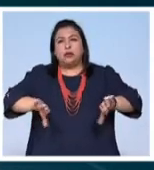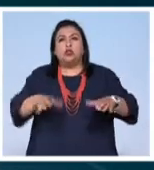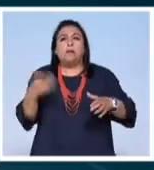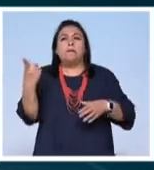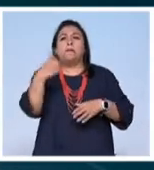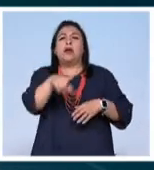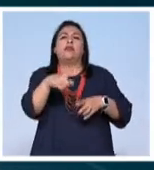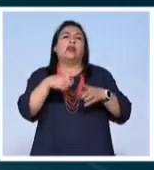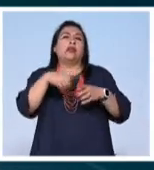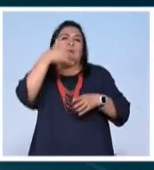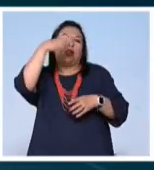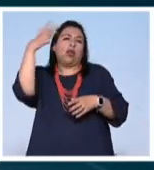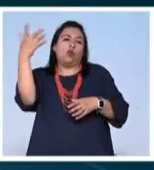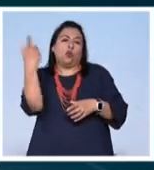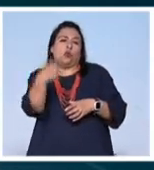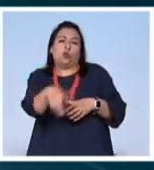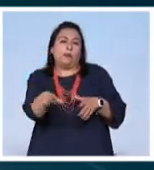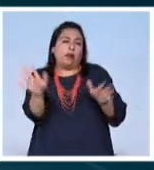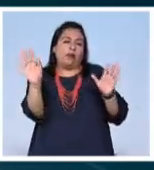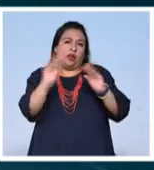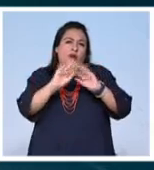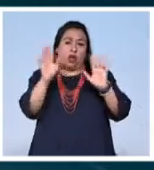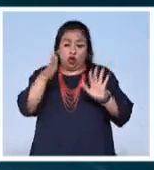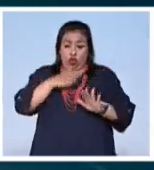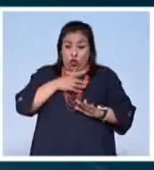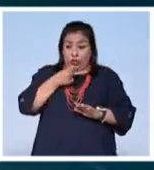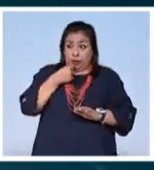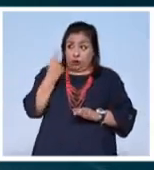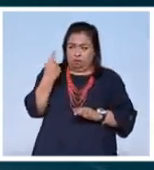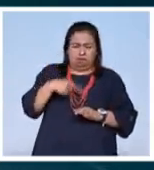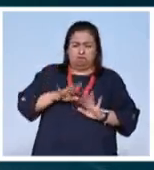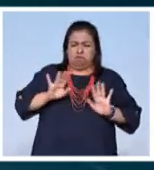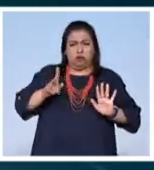impuesta por el mundo adulto, obviamente, no por los mismos niños.